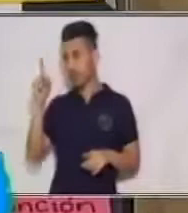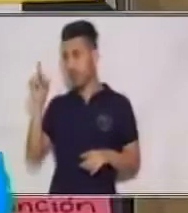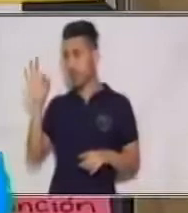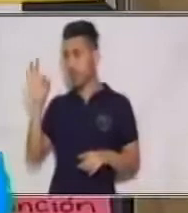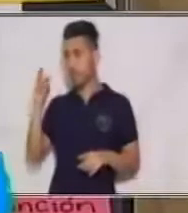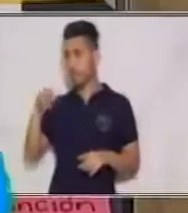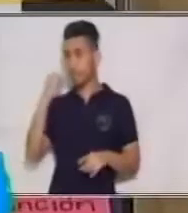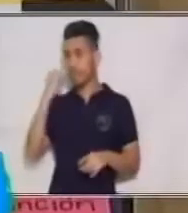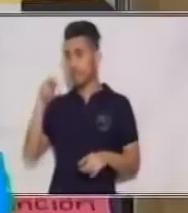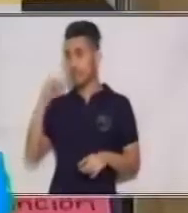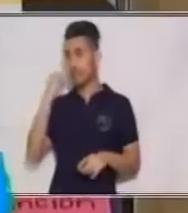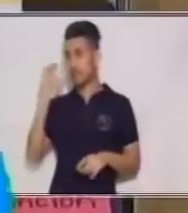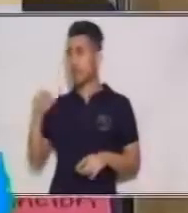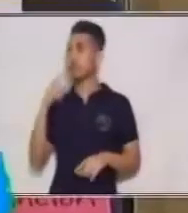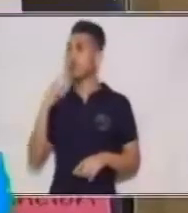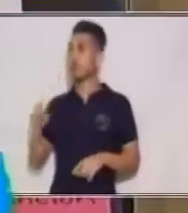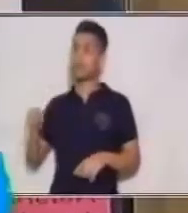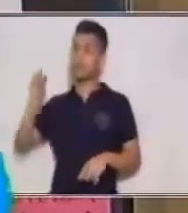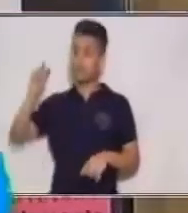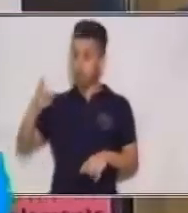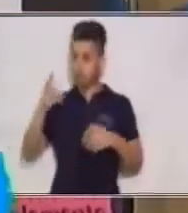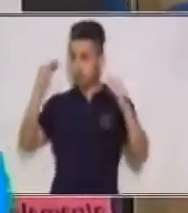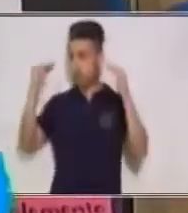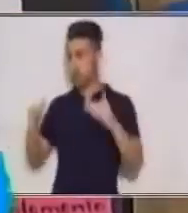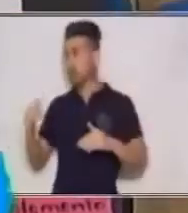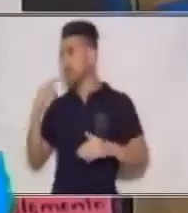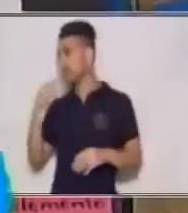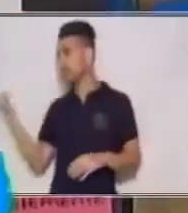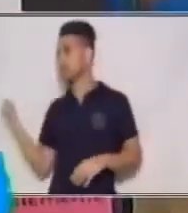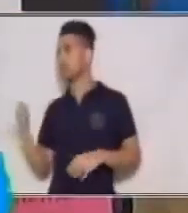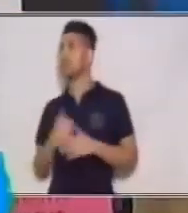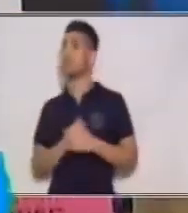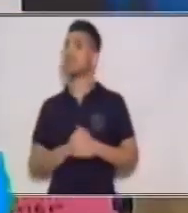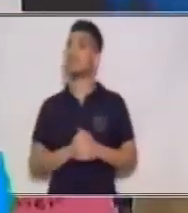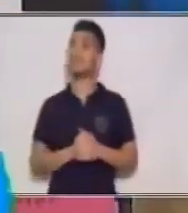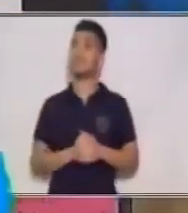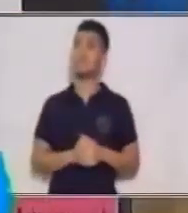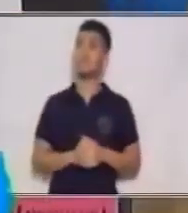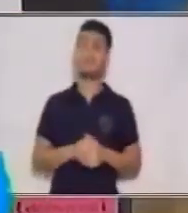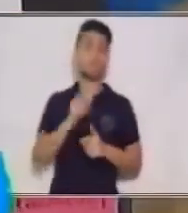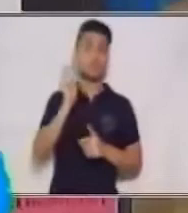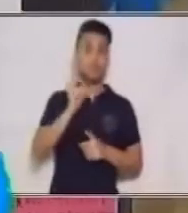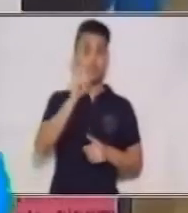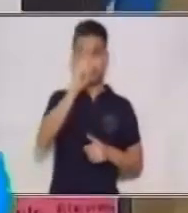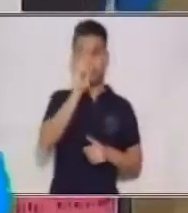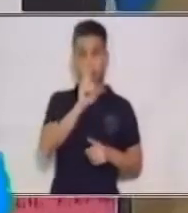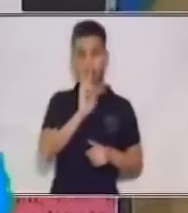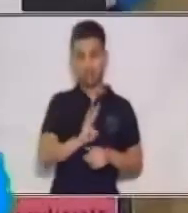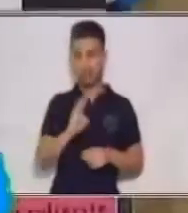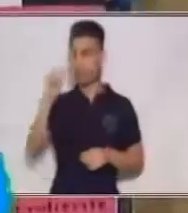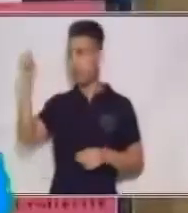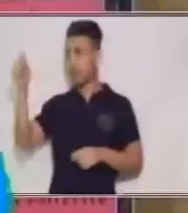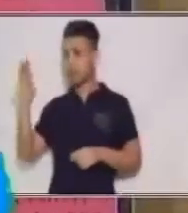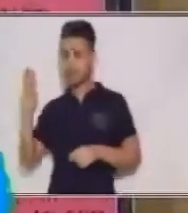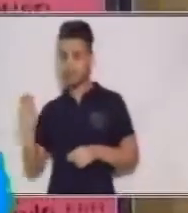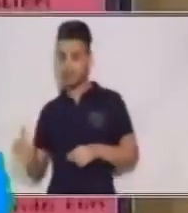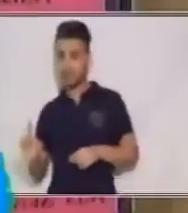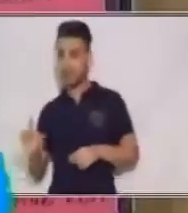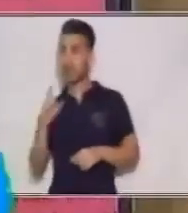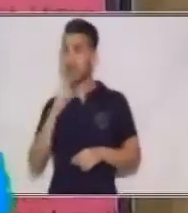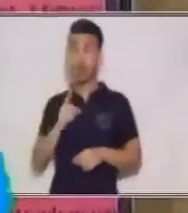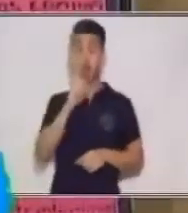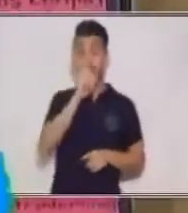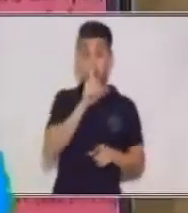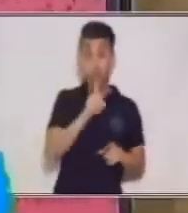2. 2, ¿será que todos los elementos del dominio les corresponde un solo elemento en el